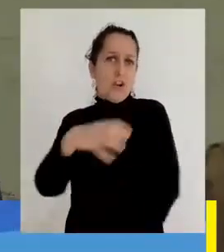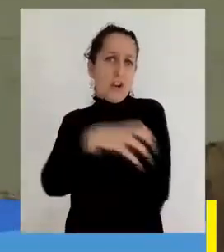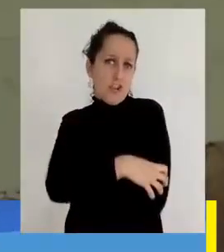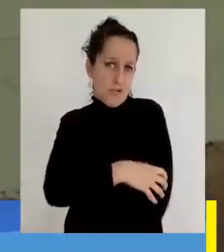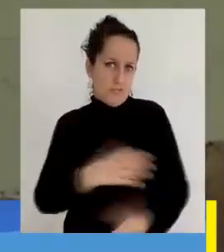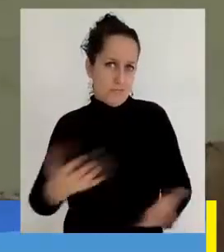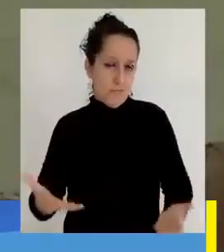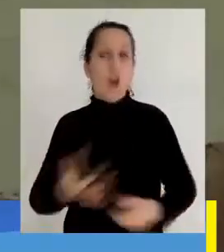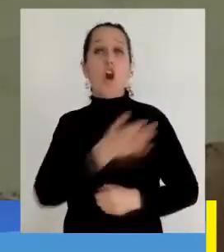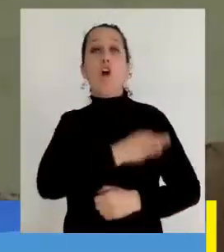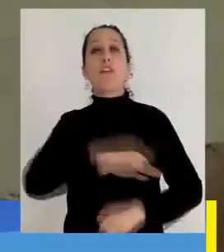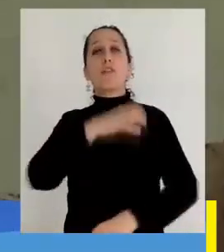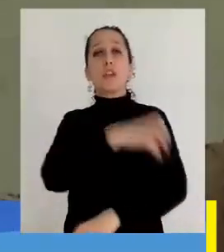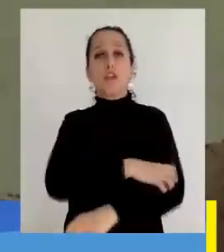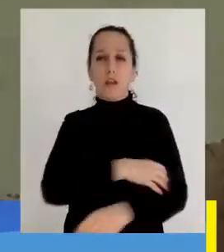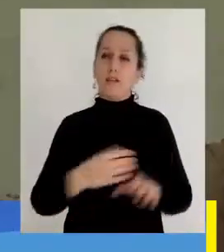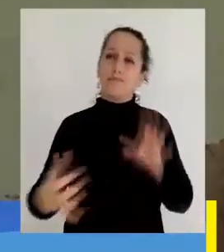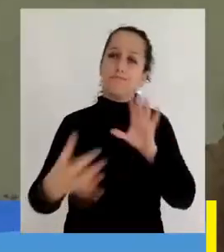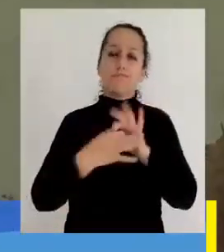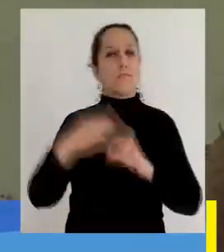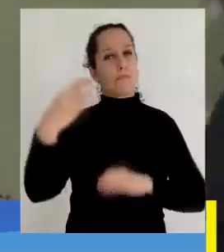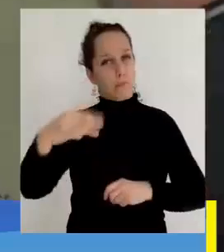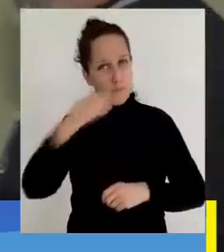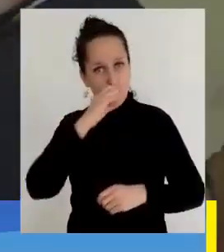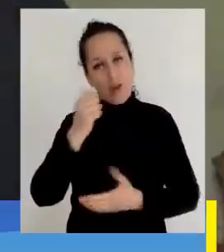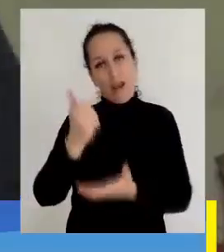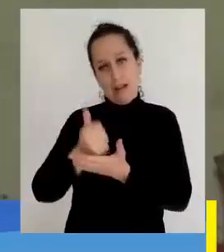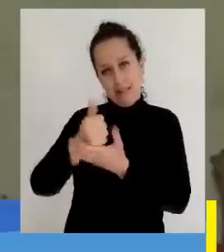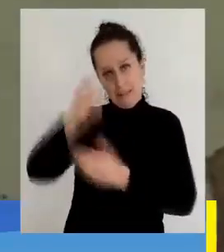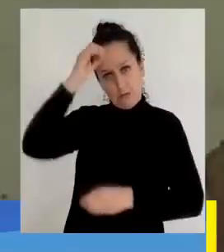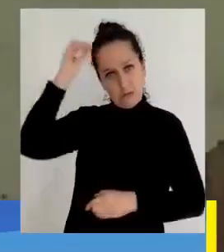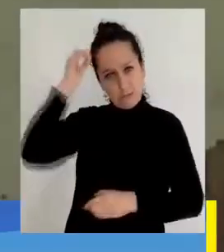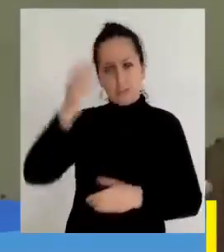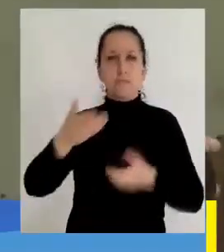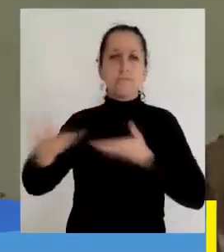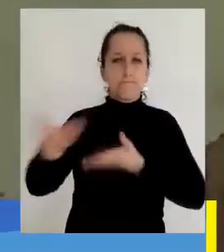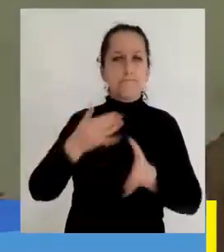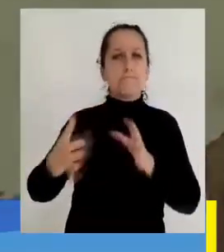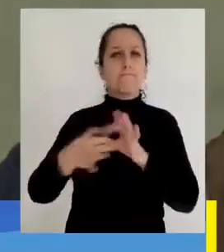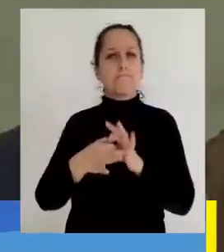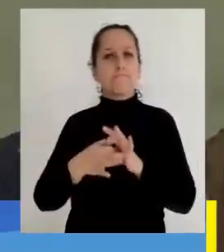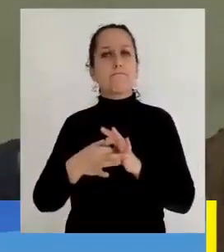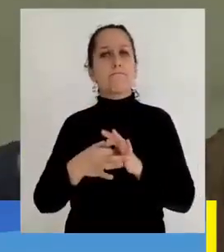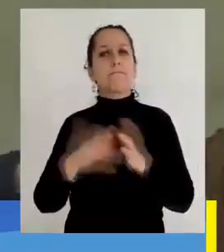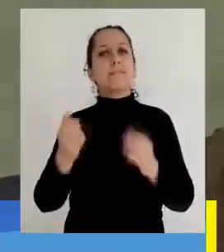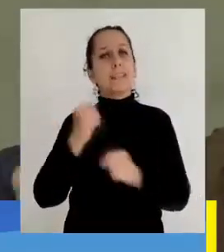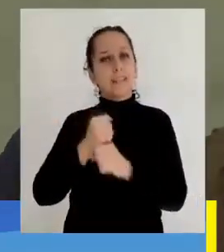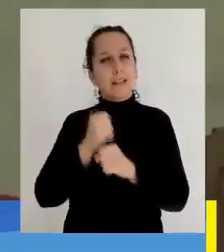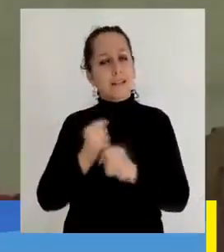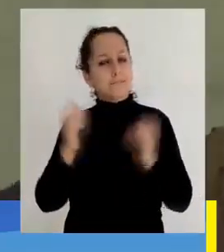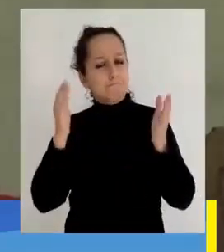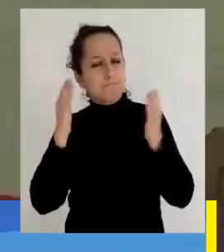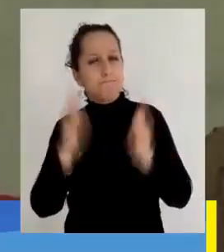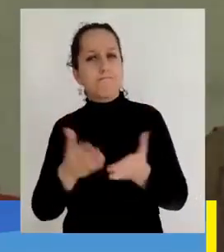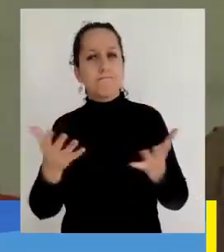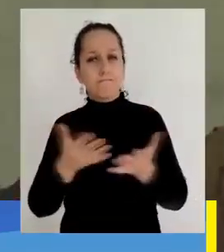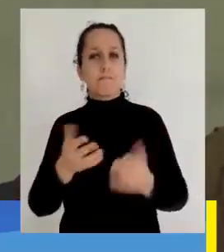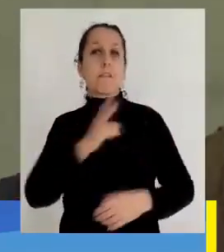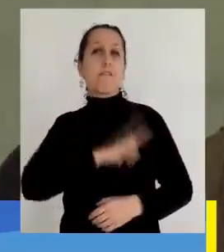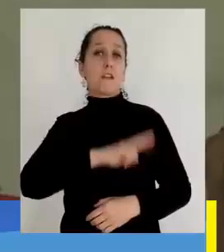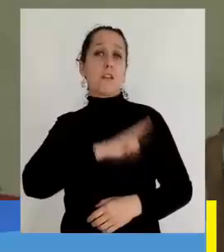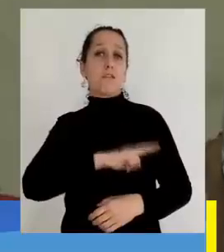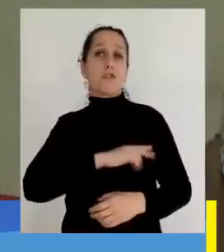regional, trabajando de la mano con la Municipalidad de Concepción que lidera el alcalde Álvaro Ortiz, es trabajar para que